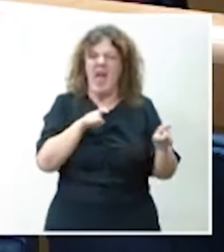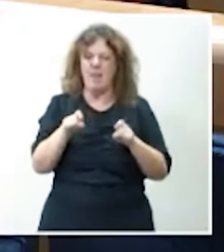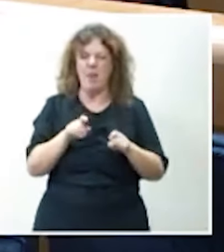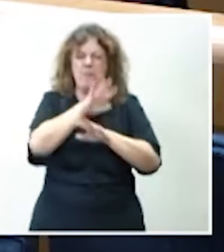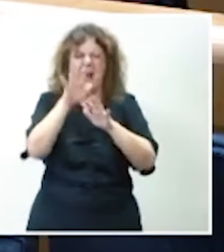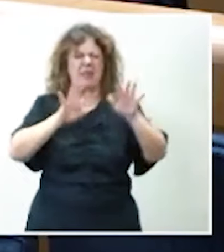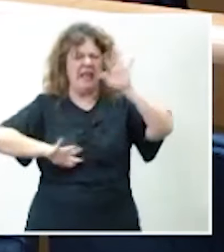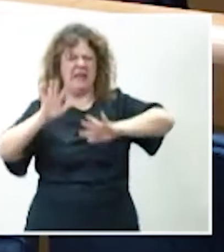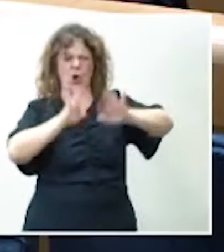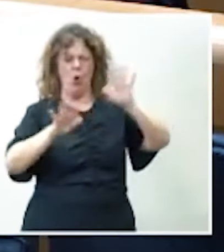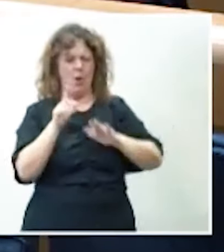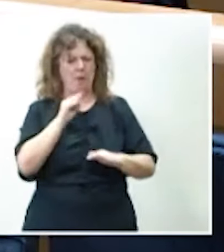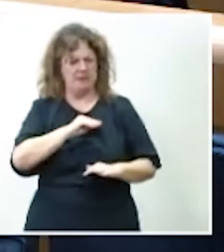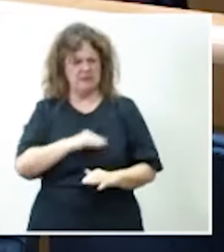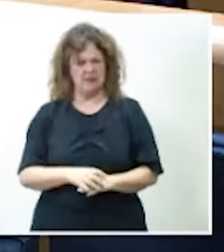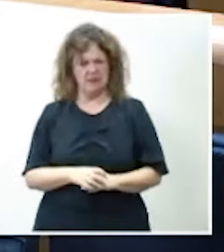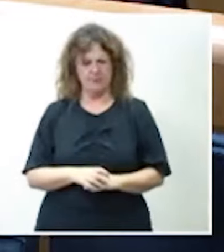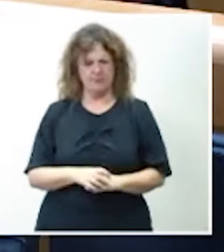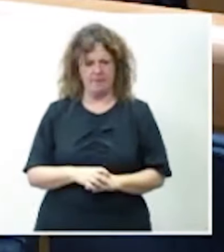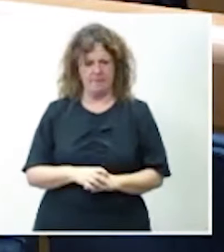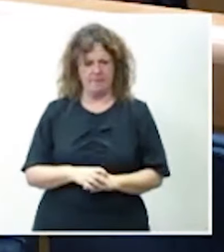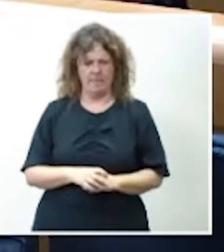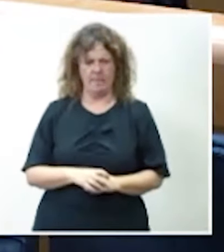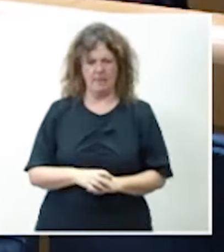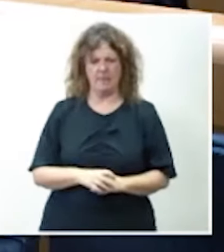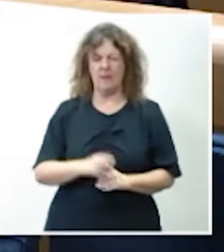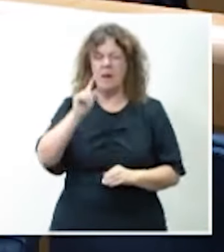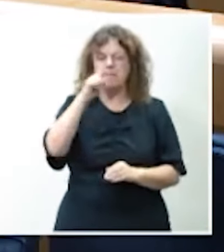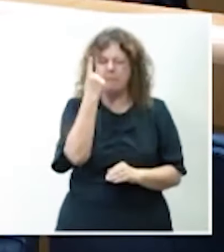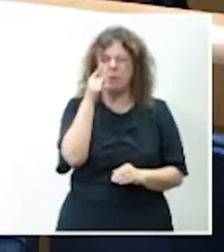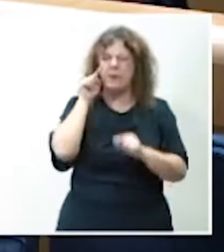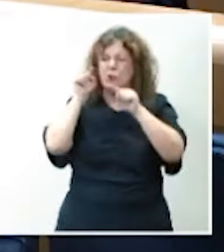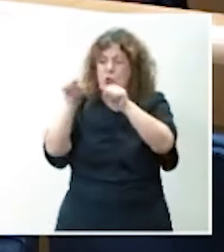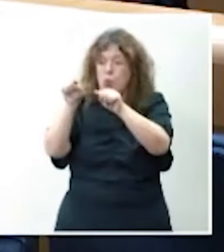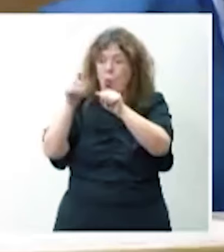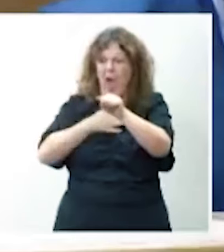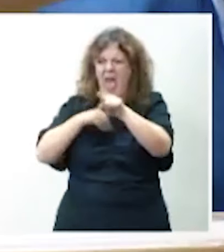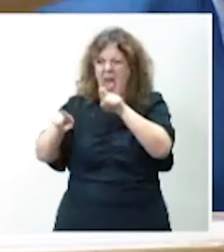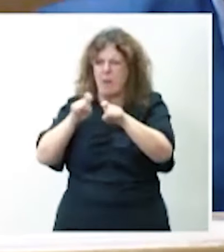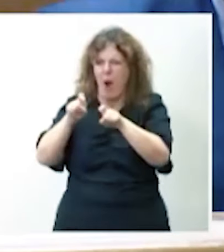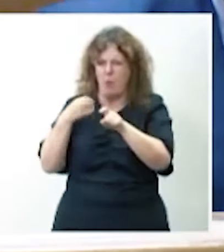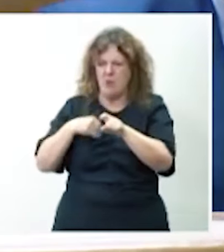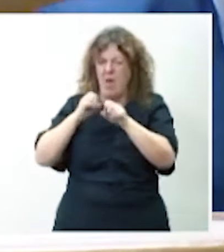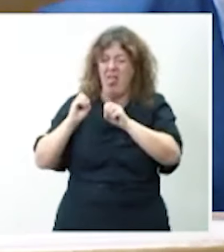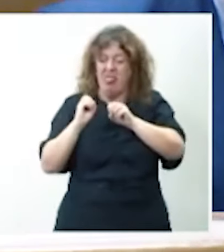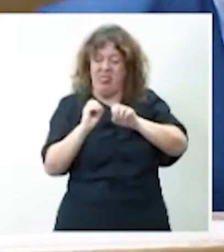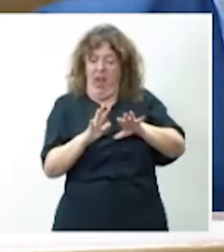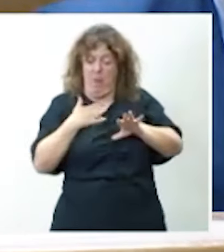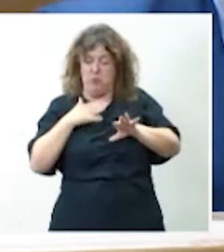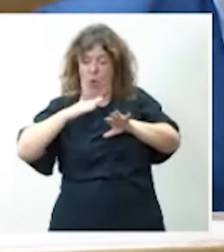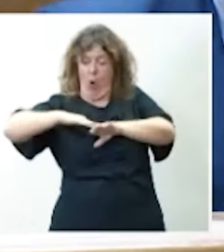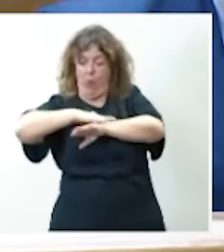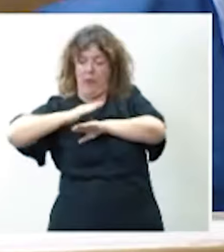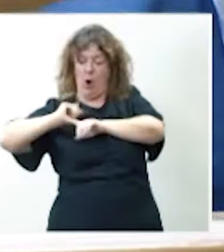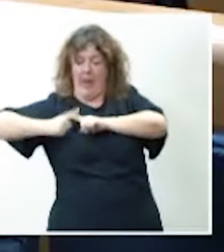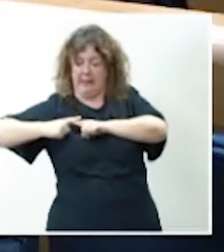un lío bastante considerable. Primero, critican, como les digo, una EBAU, que es su EBAU, la EBAU que dejó su anterior gobierno